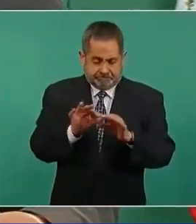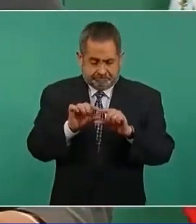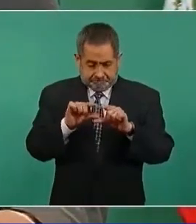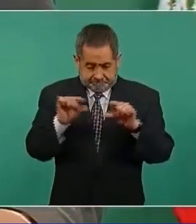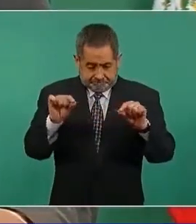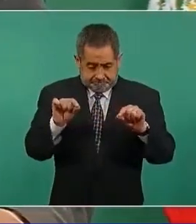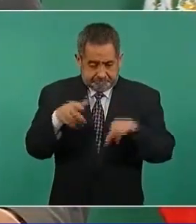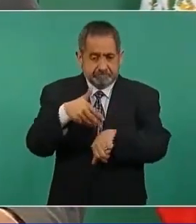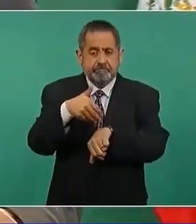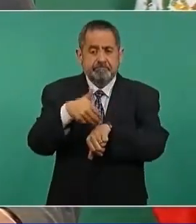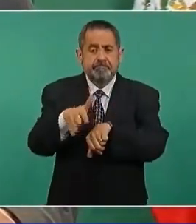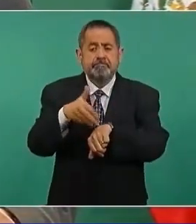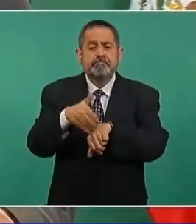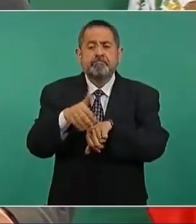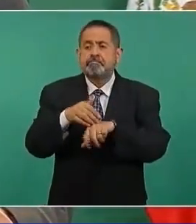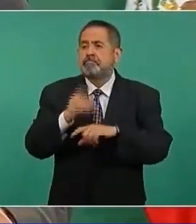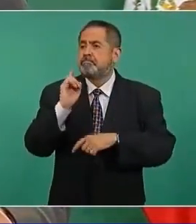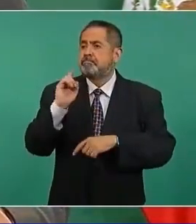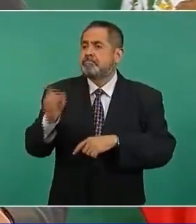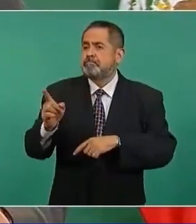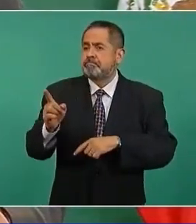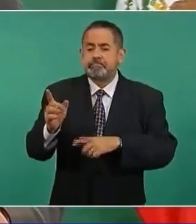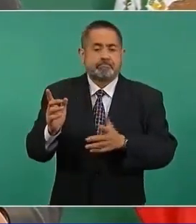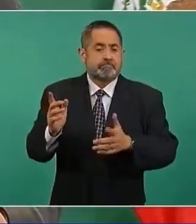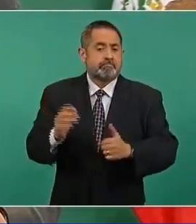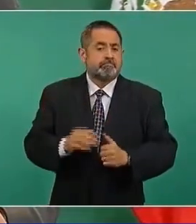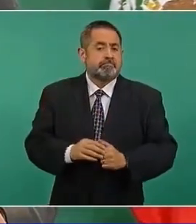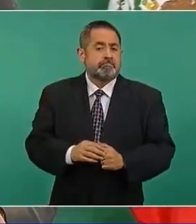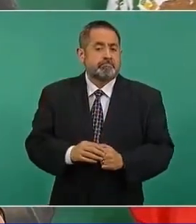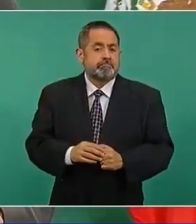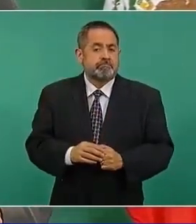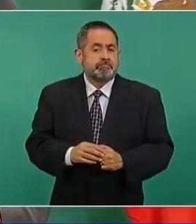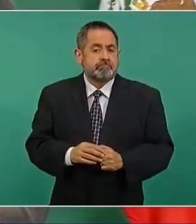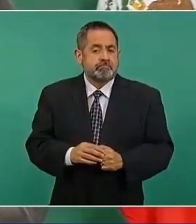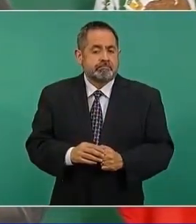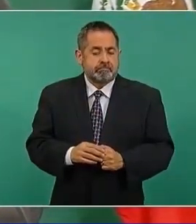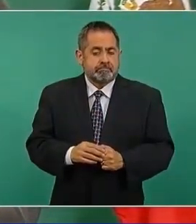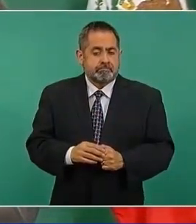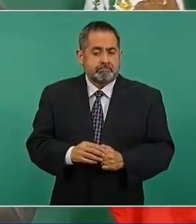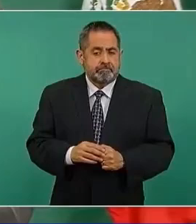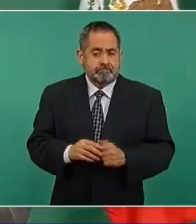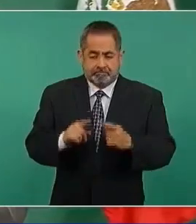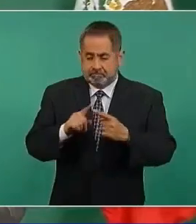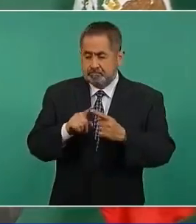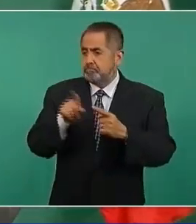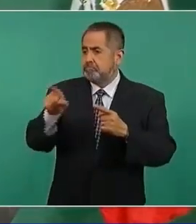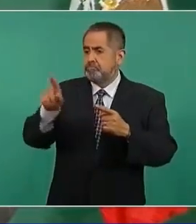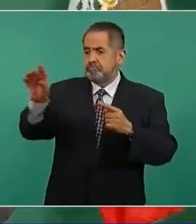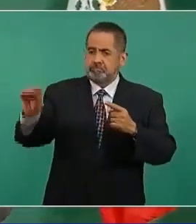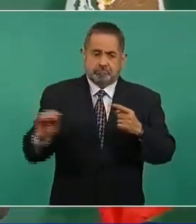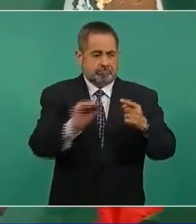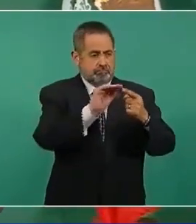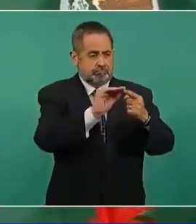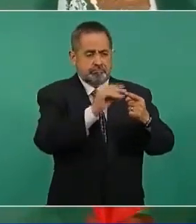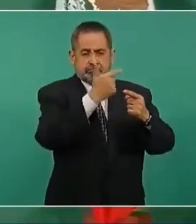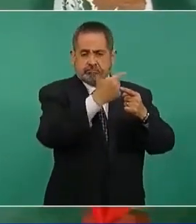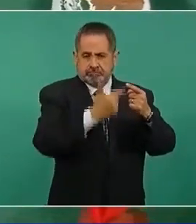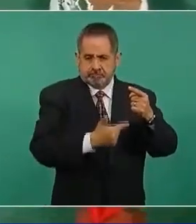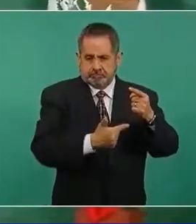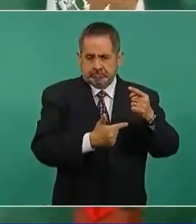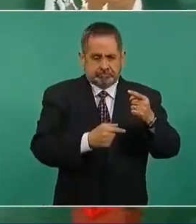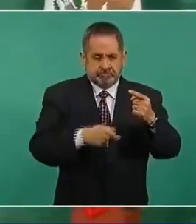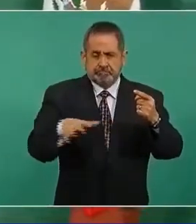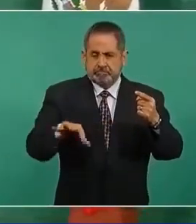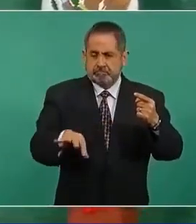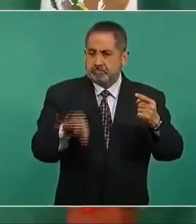este va el número uno de la lista, como